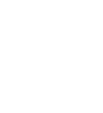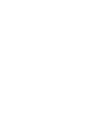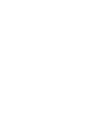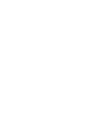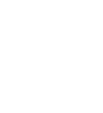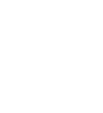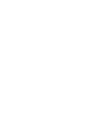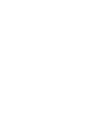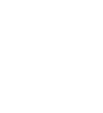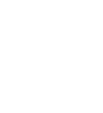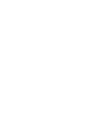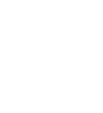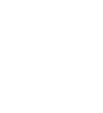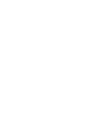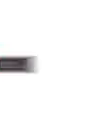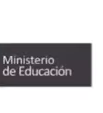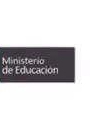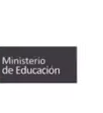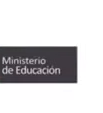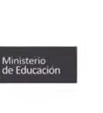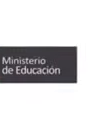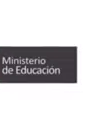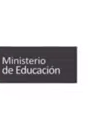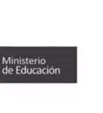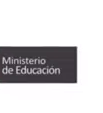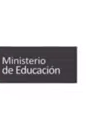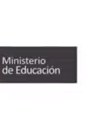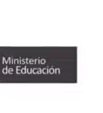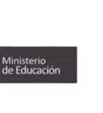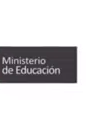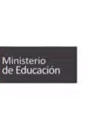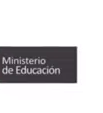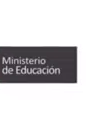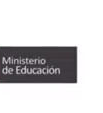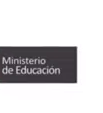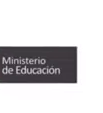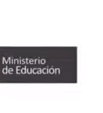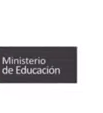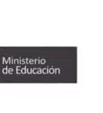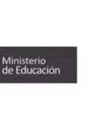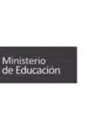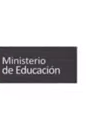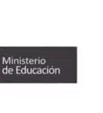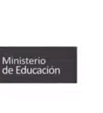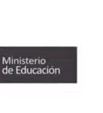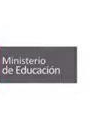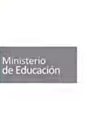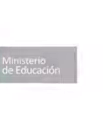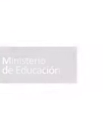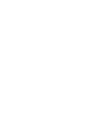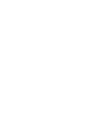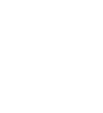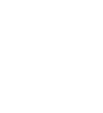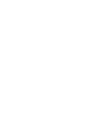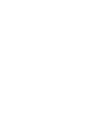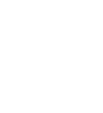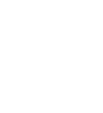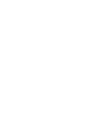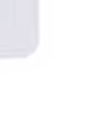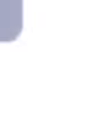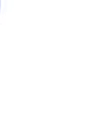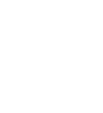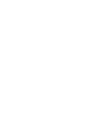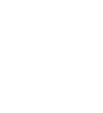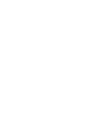Aprendo en Casa una iniciativa del Ministerio de Educación la presente sesión de aprendizaje es una coproducción de